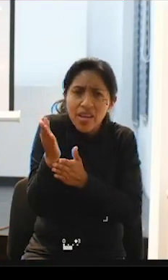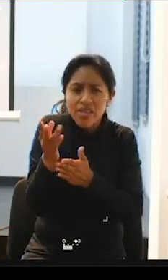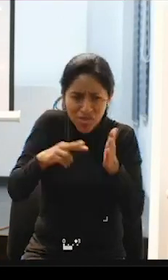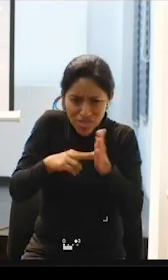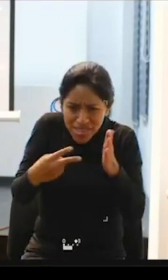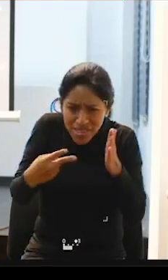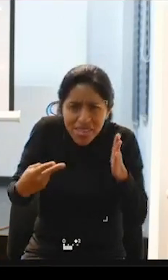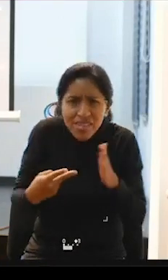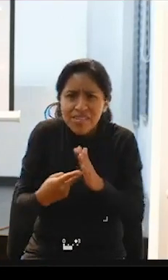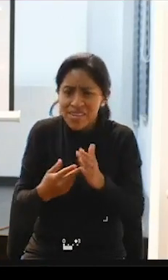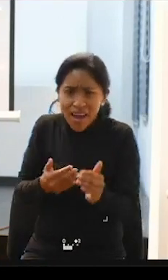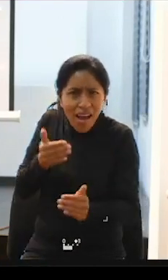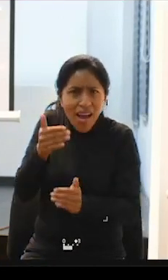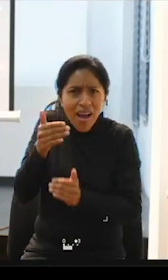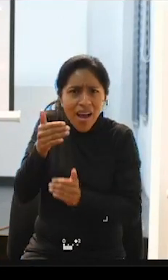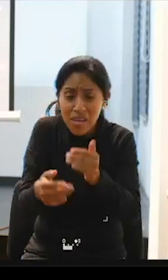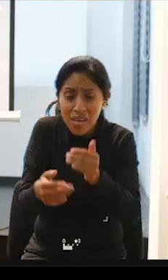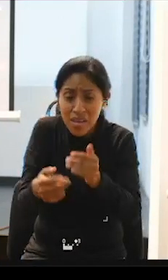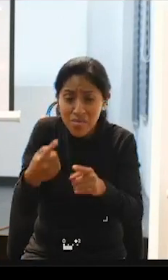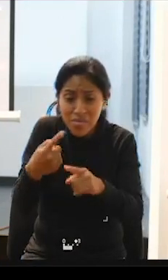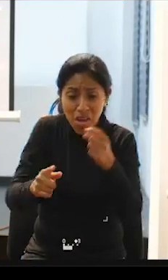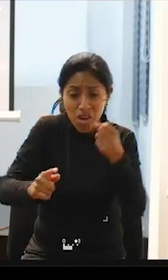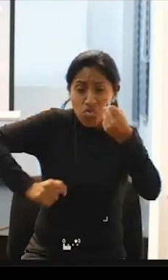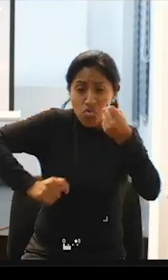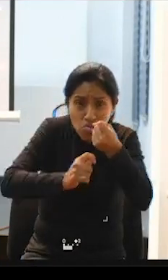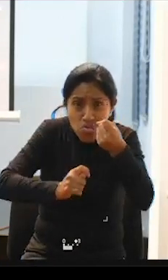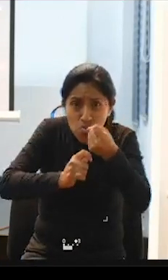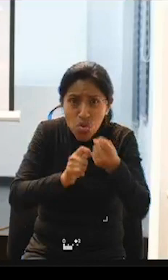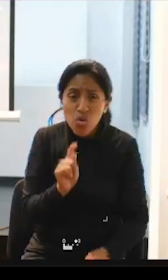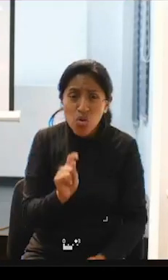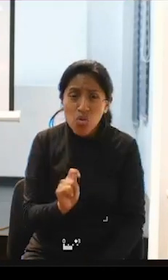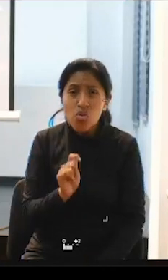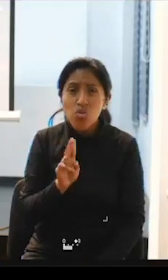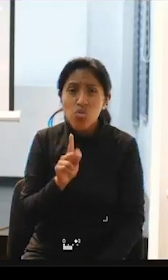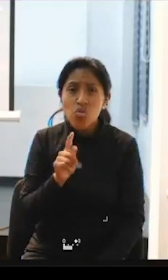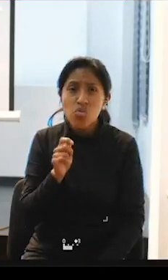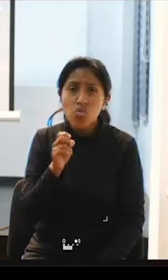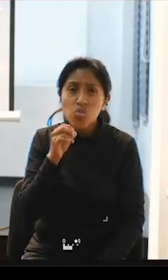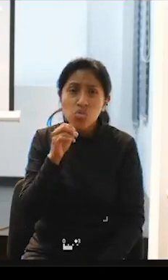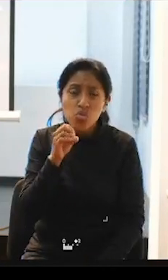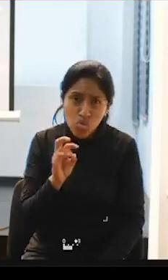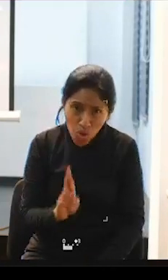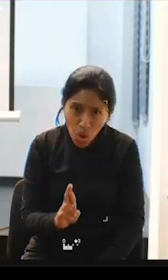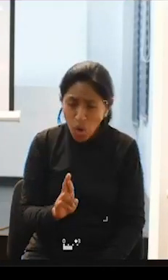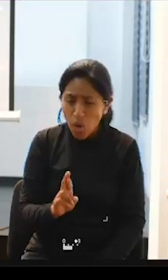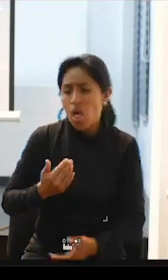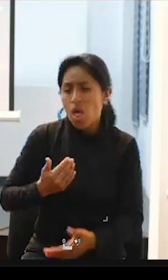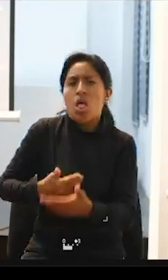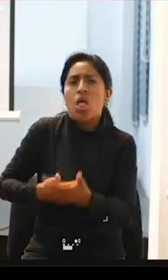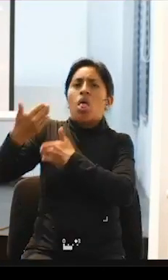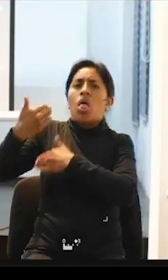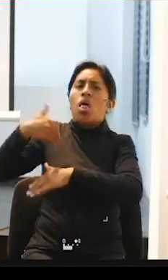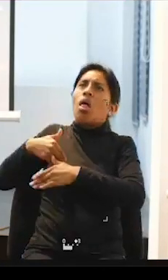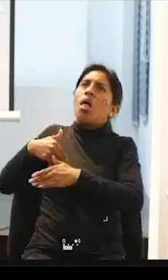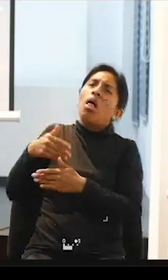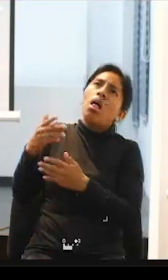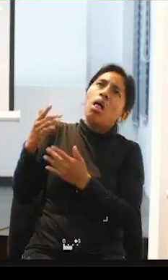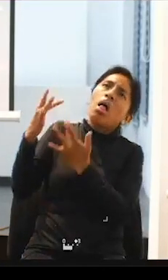tutoría estamos yendo atrás ¿no? a este modelo asistencial rehabilitador entonces